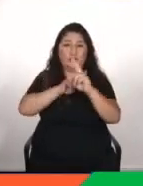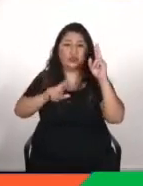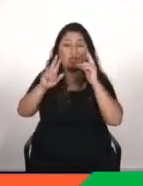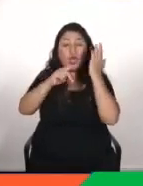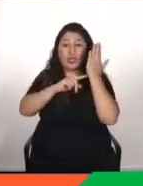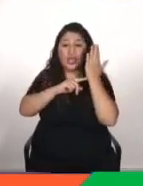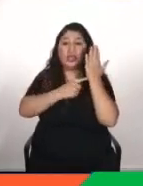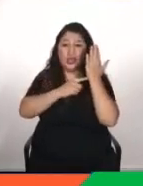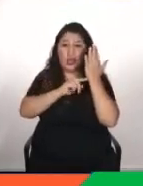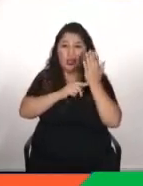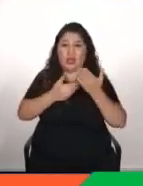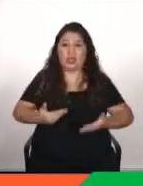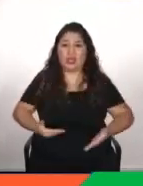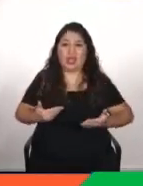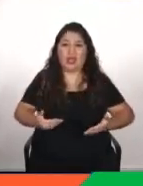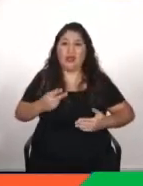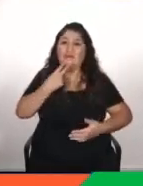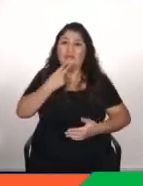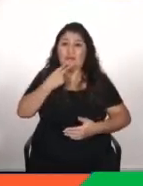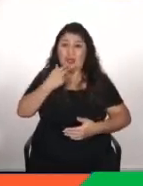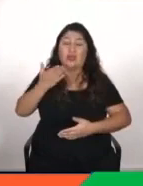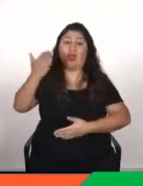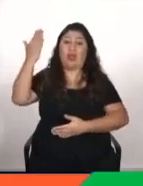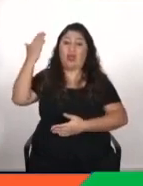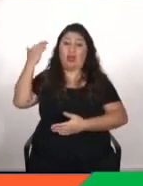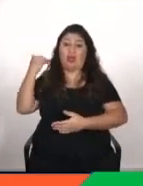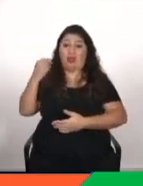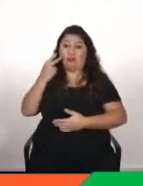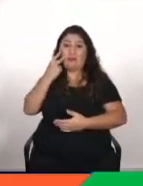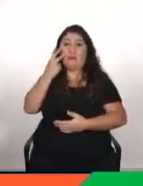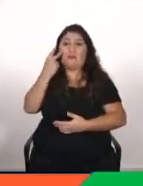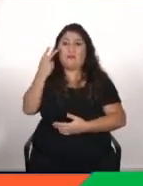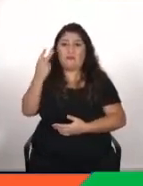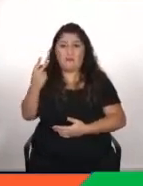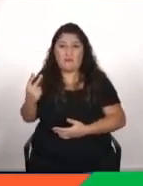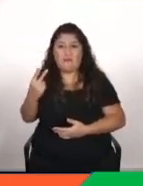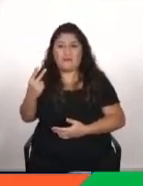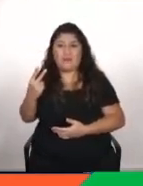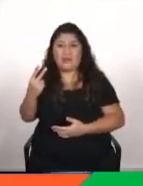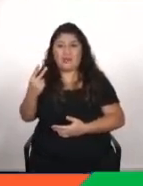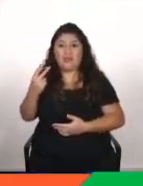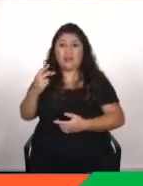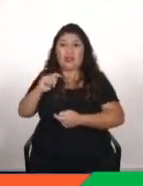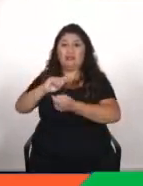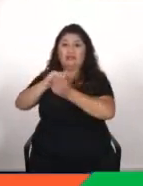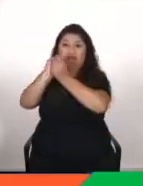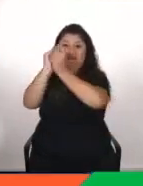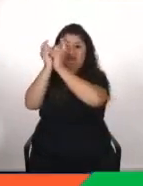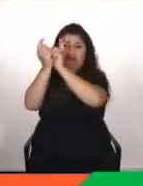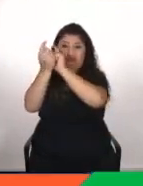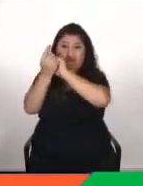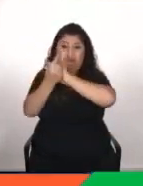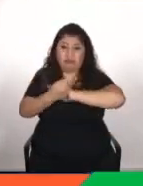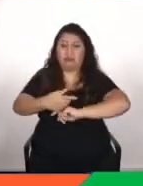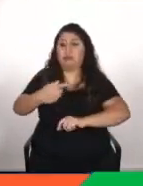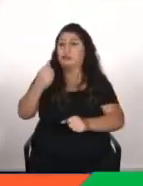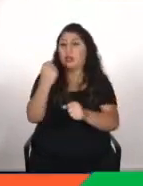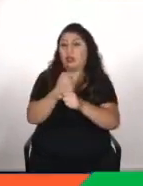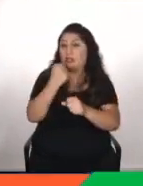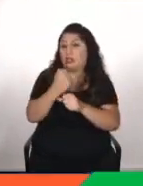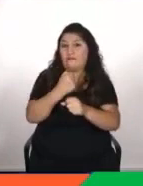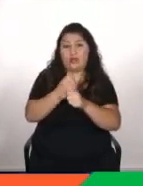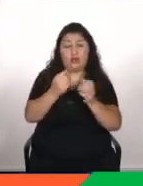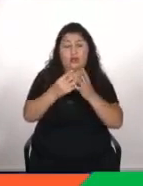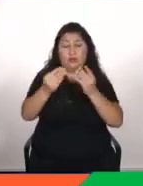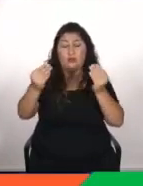tecnológica y esto ya se visto en el pasado como pues revoluciones tecnológicas han producido transiciones en el empleo donde mucha gente que